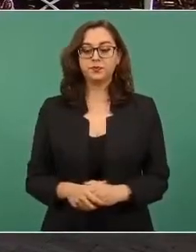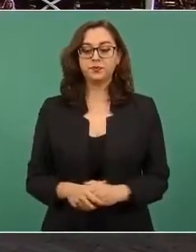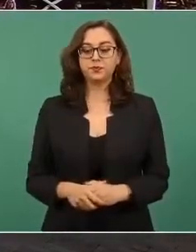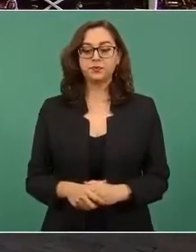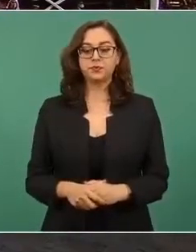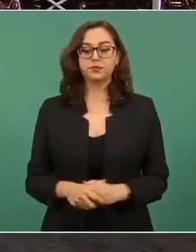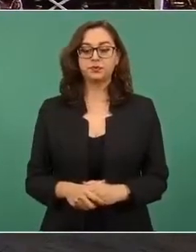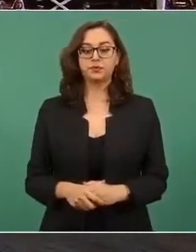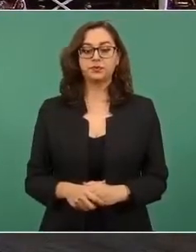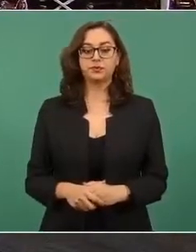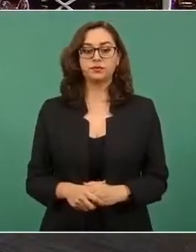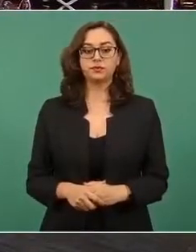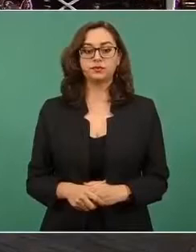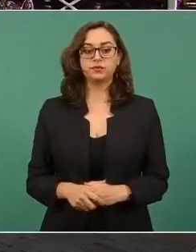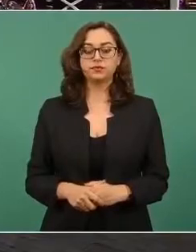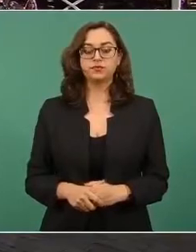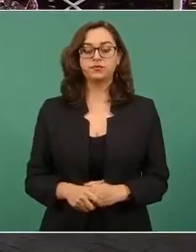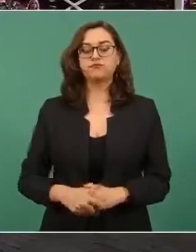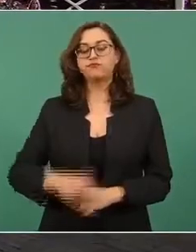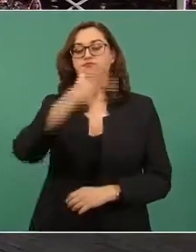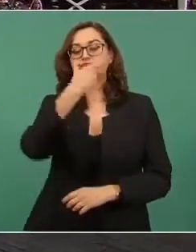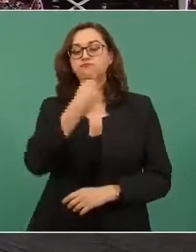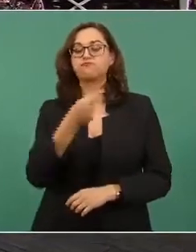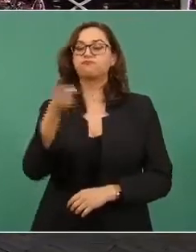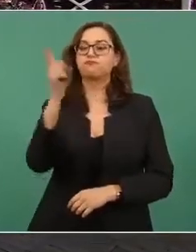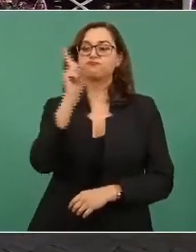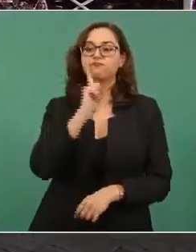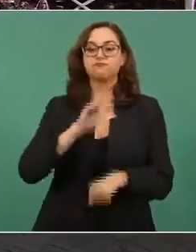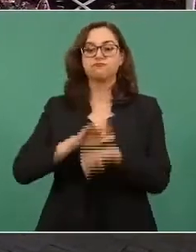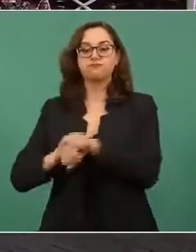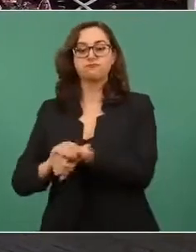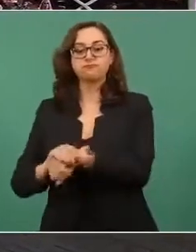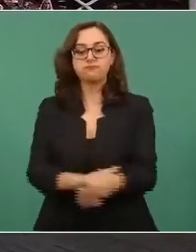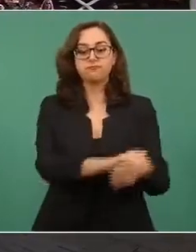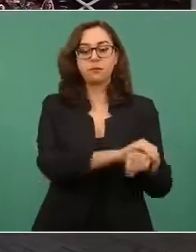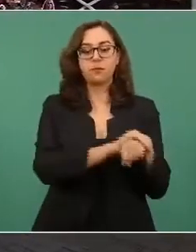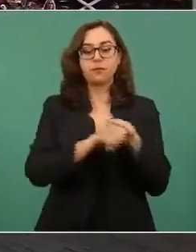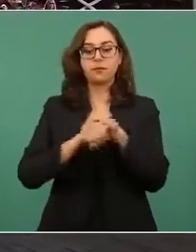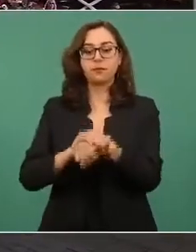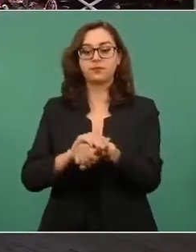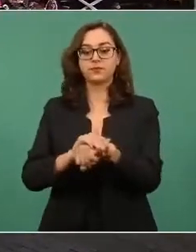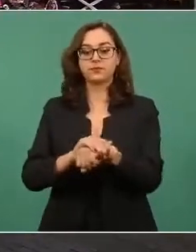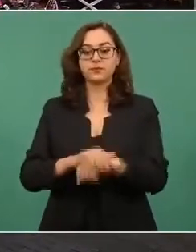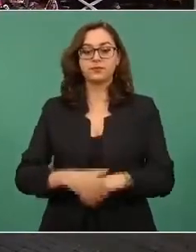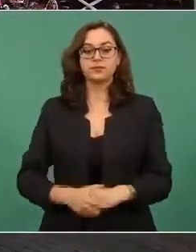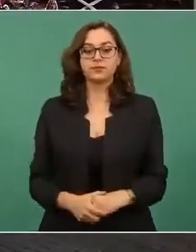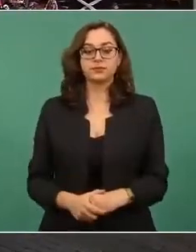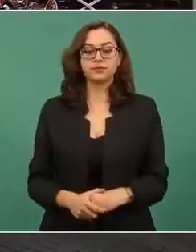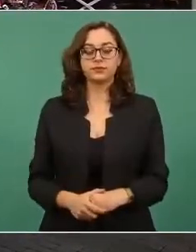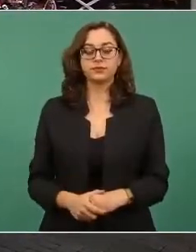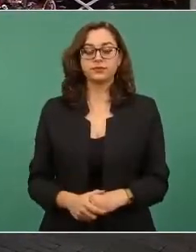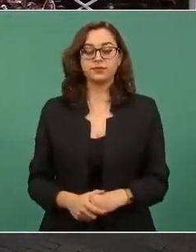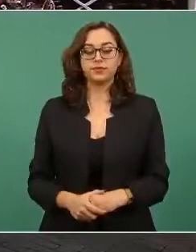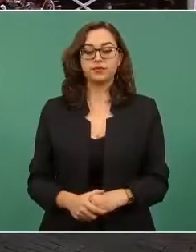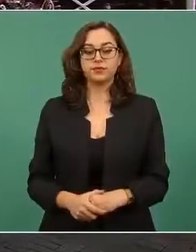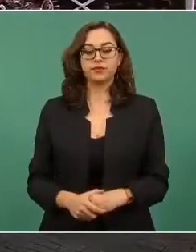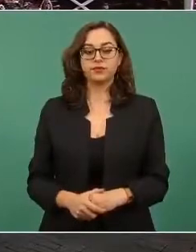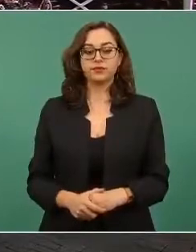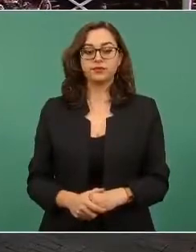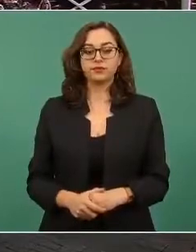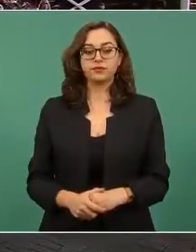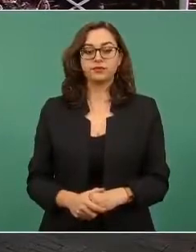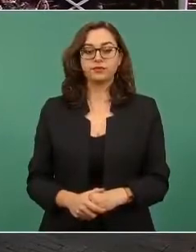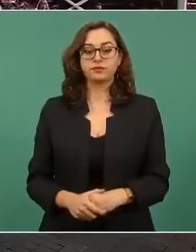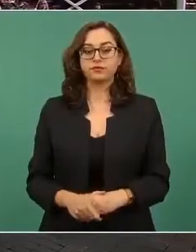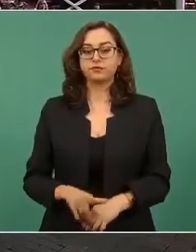Amigas, amigos, representantes de